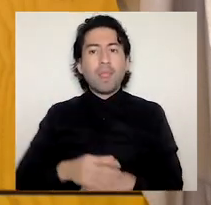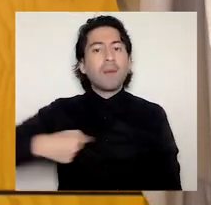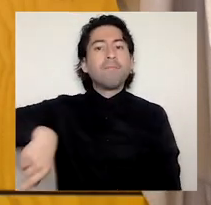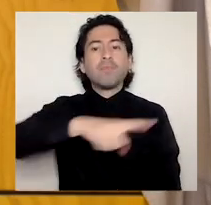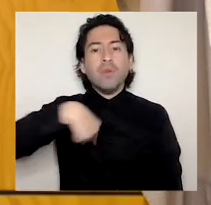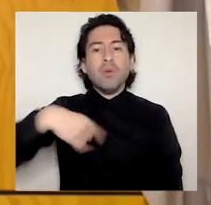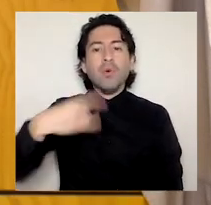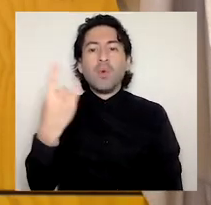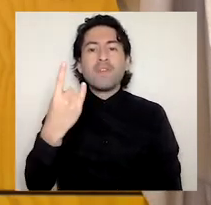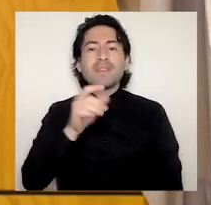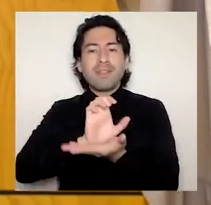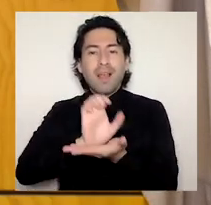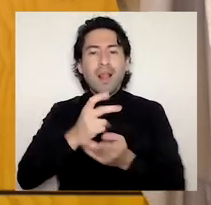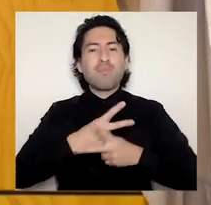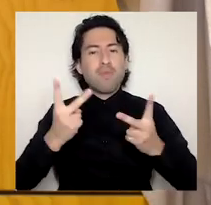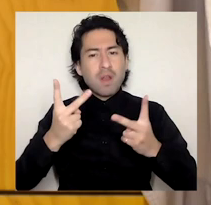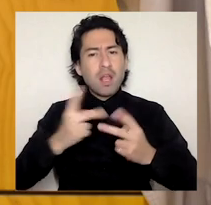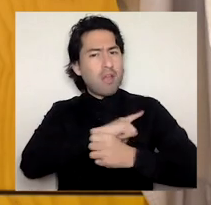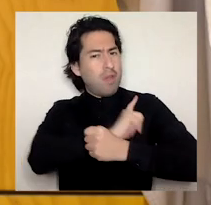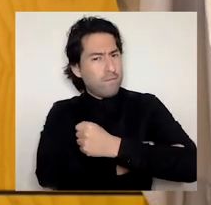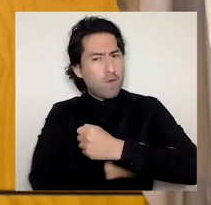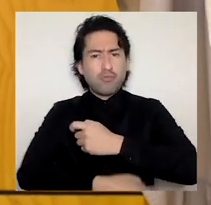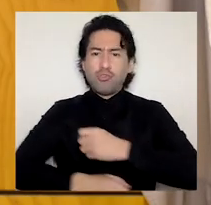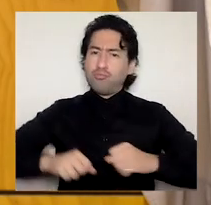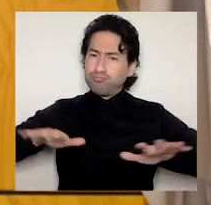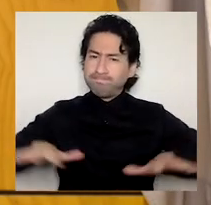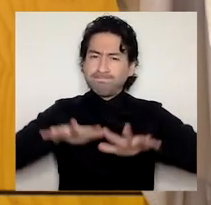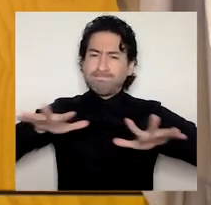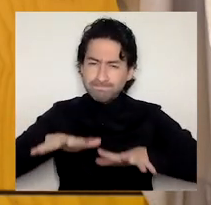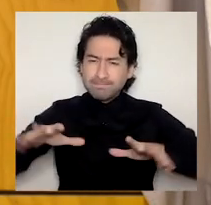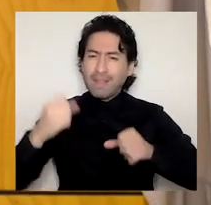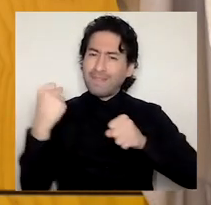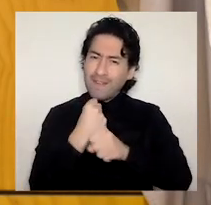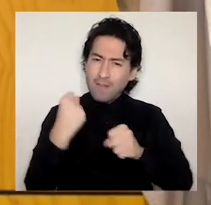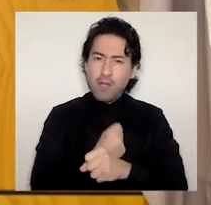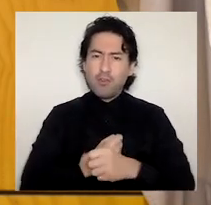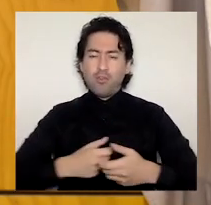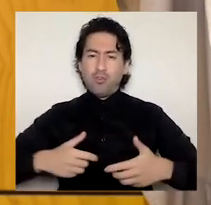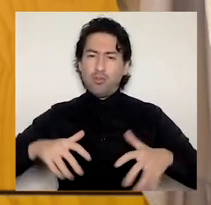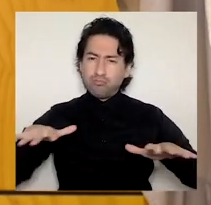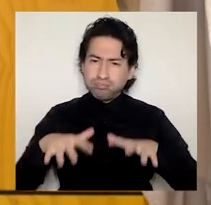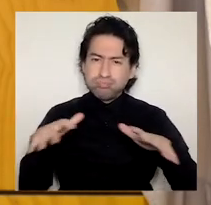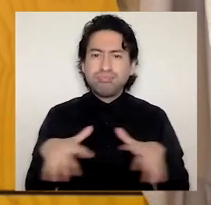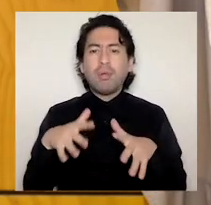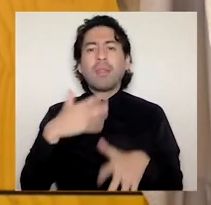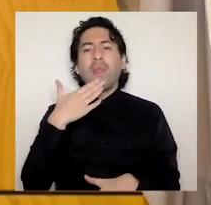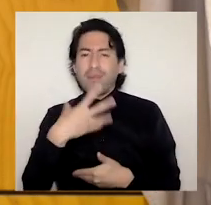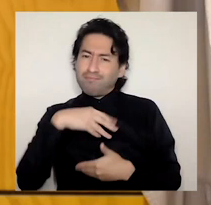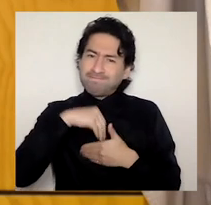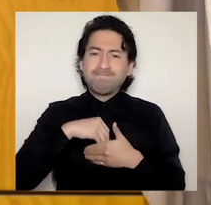los esfuerzos necesarios con trabajo, interés y disciplina interna, como ha sido la tónica,